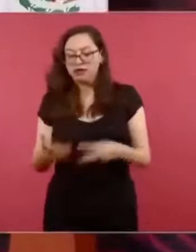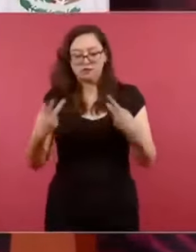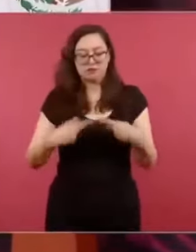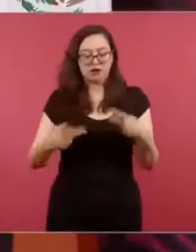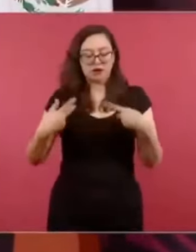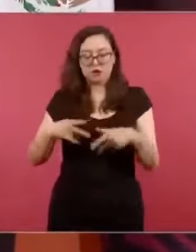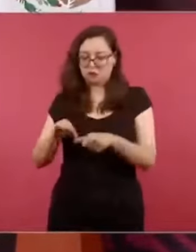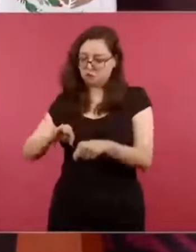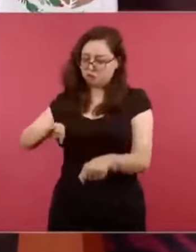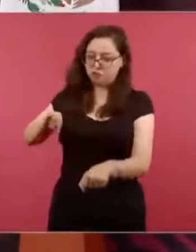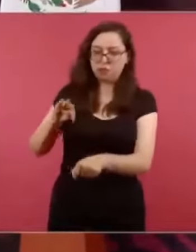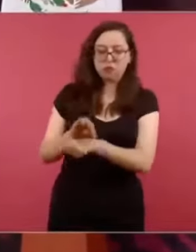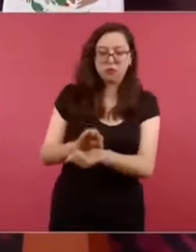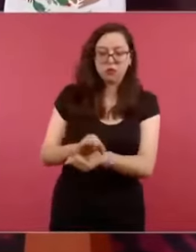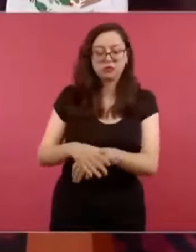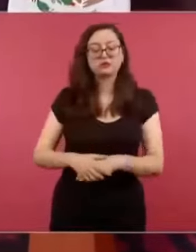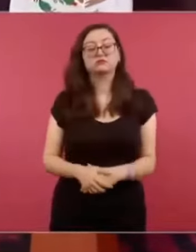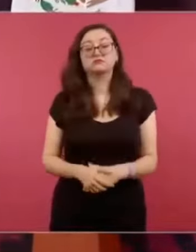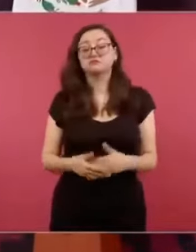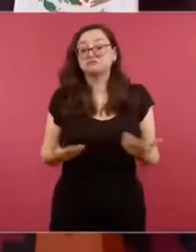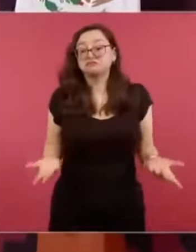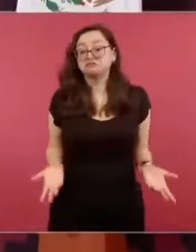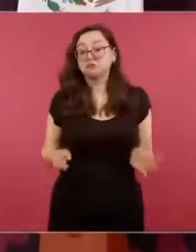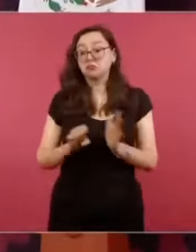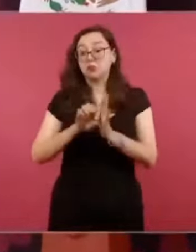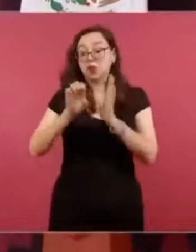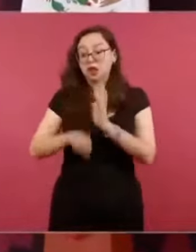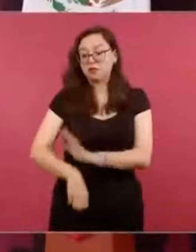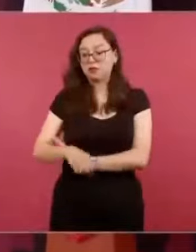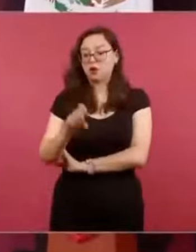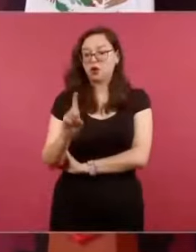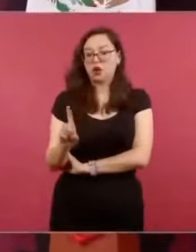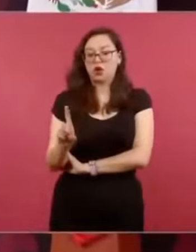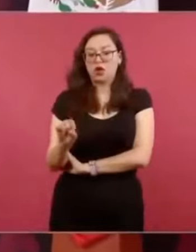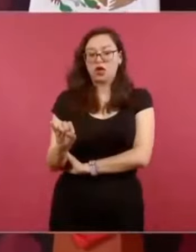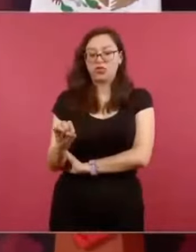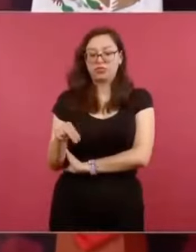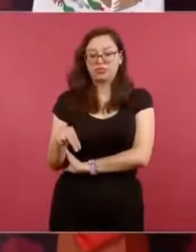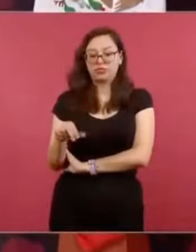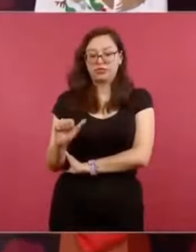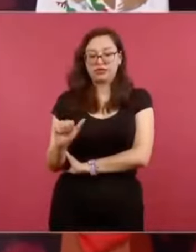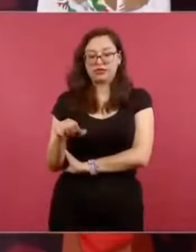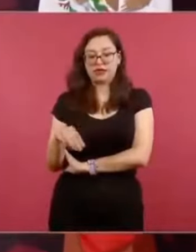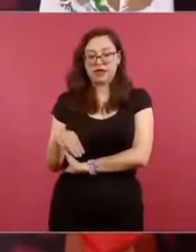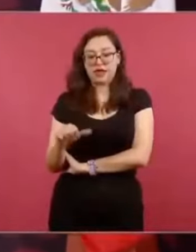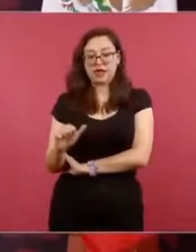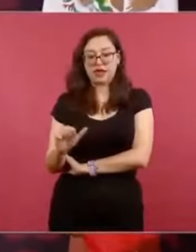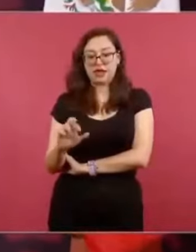Hablando de Dinamarca, ustedes saben, en Dinamarca no hay pobreza,